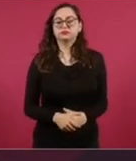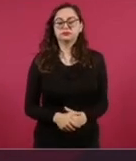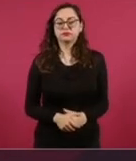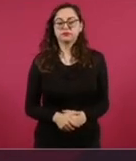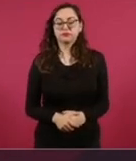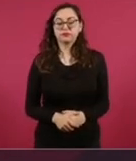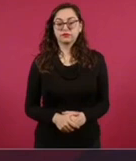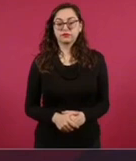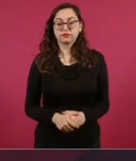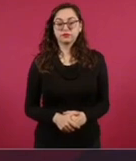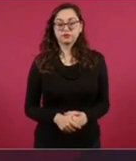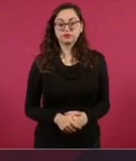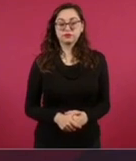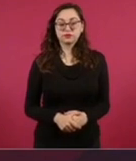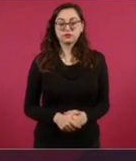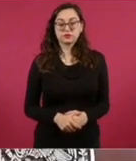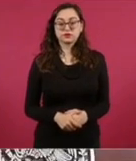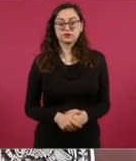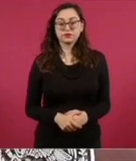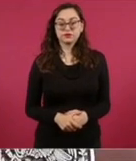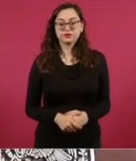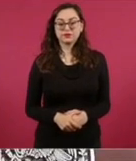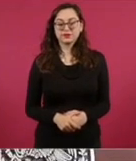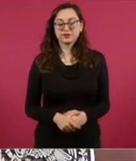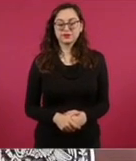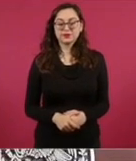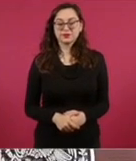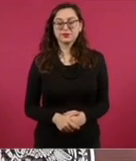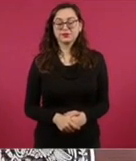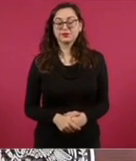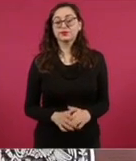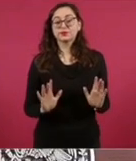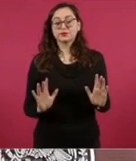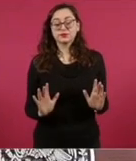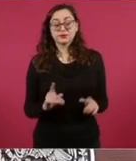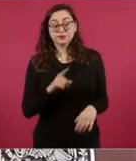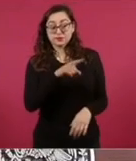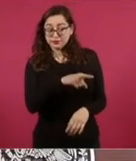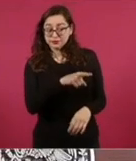Yo espero que esto no se repita.